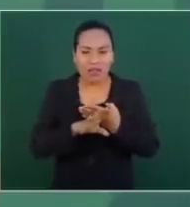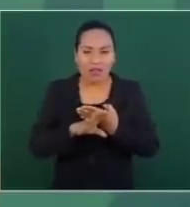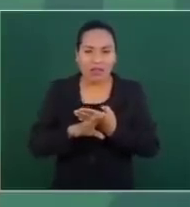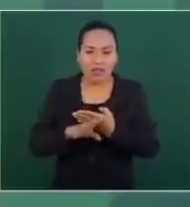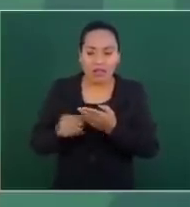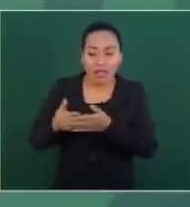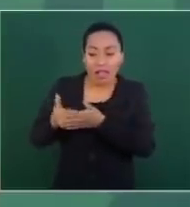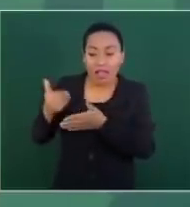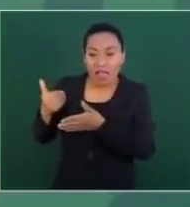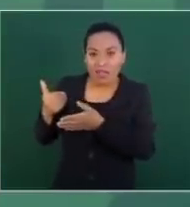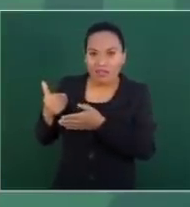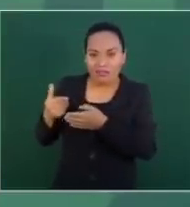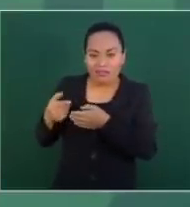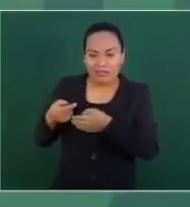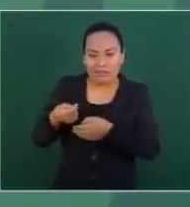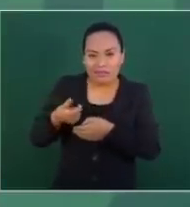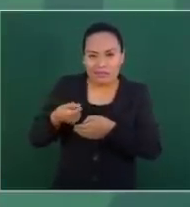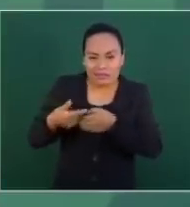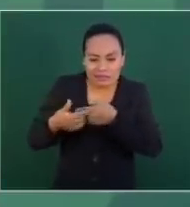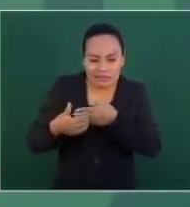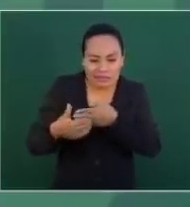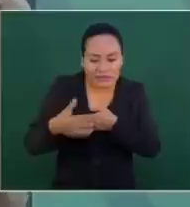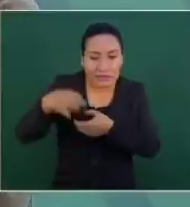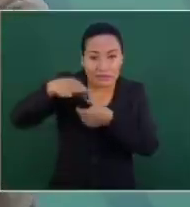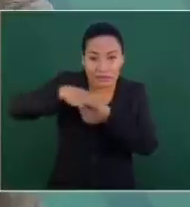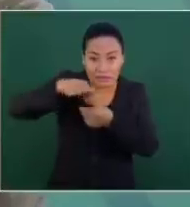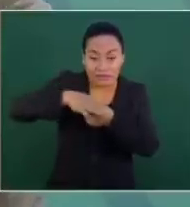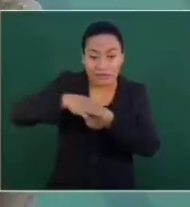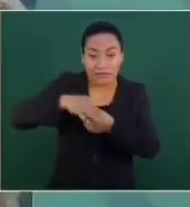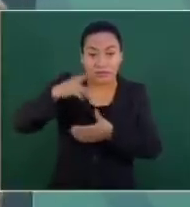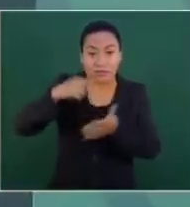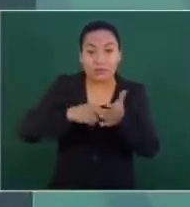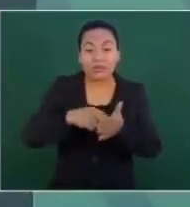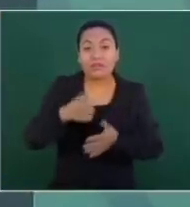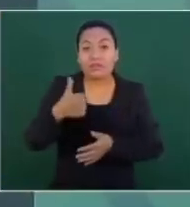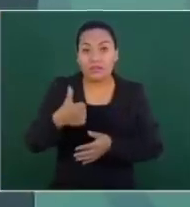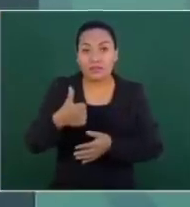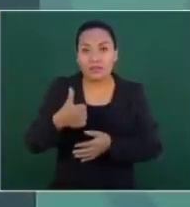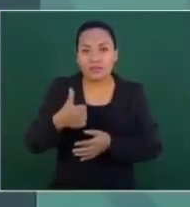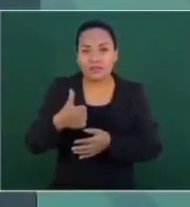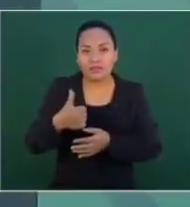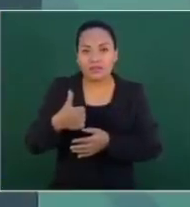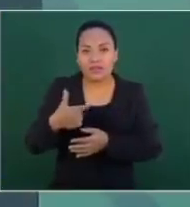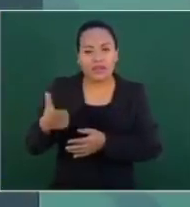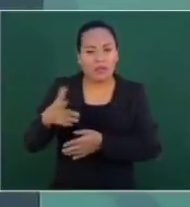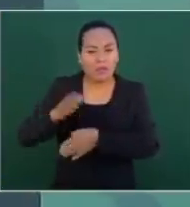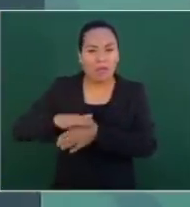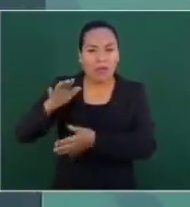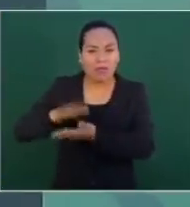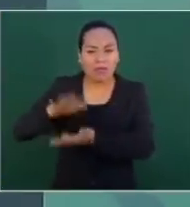2006 y la portada del proceso fue en contra mía.